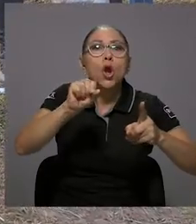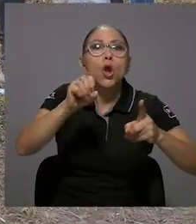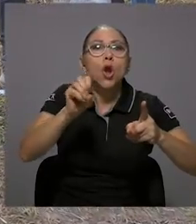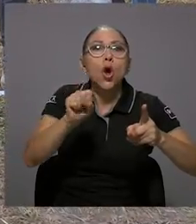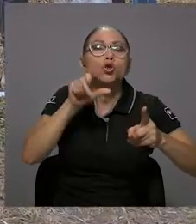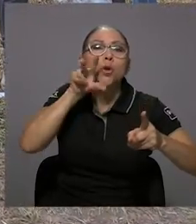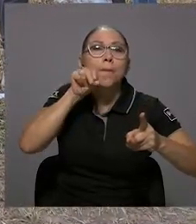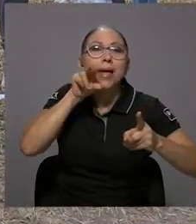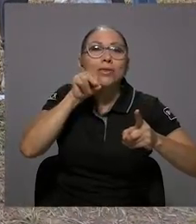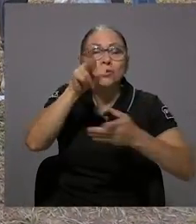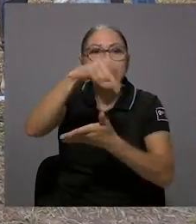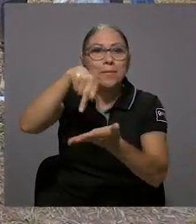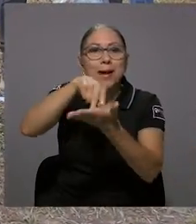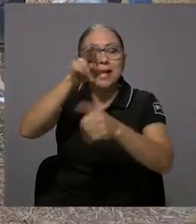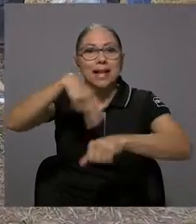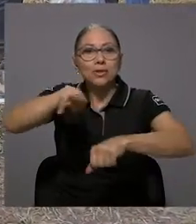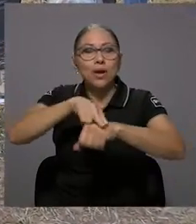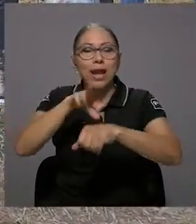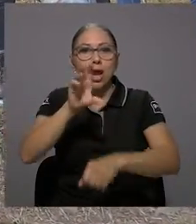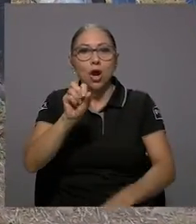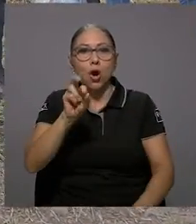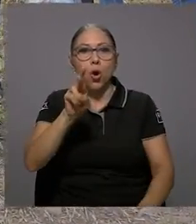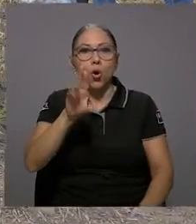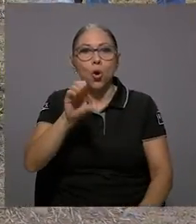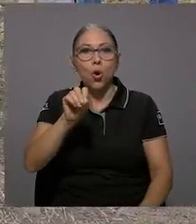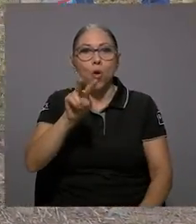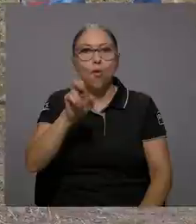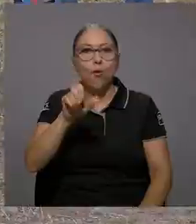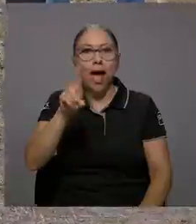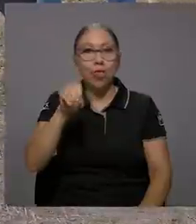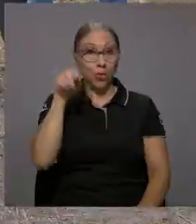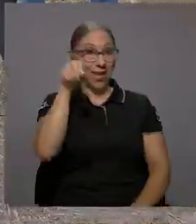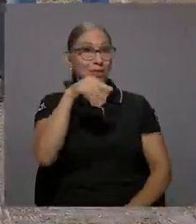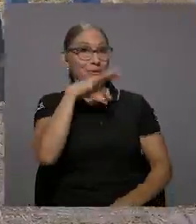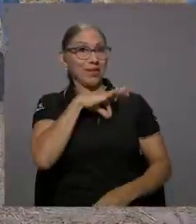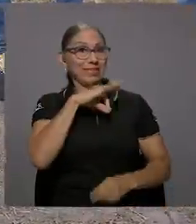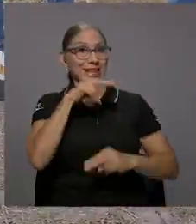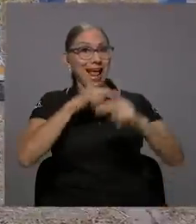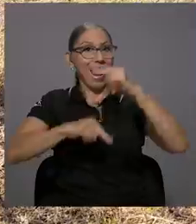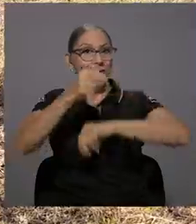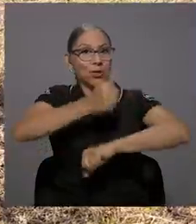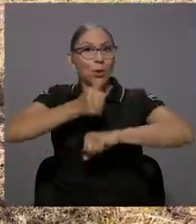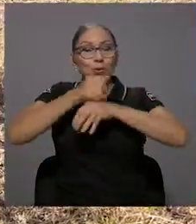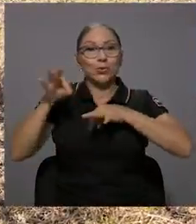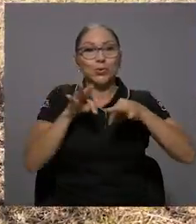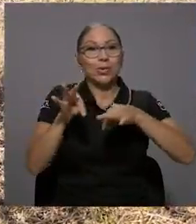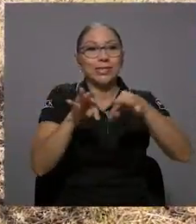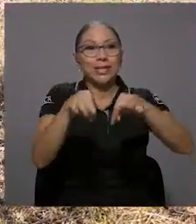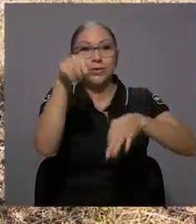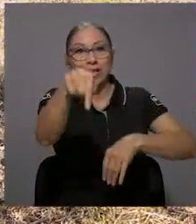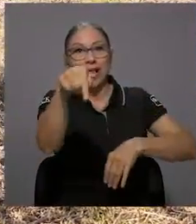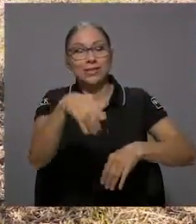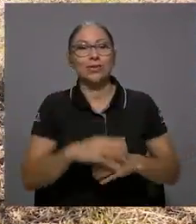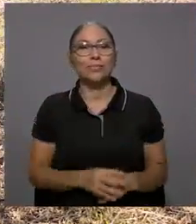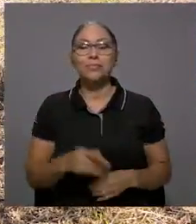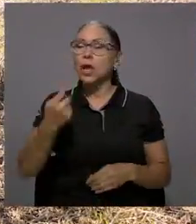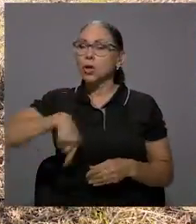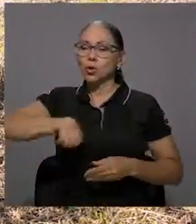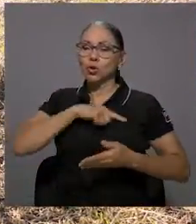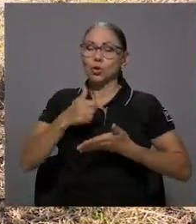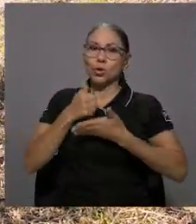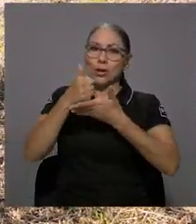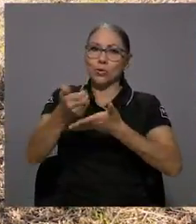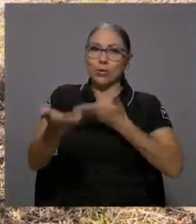estación Los Patos del Parque Nacional Corcovado, una acción que beneficiará a los emprendimientos turísticos de la zona.